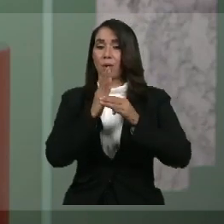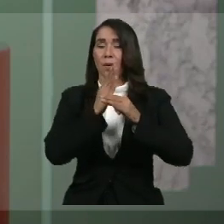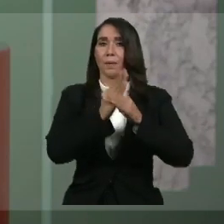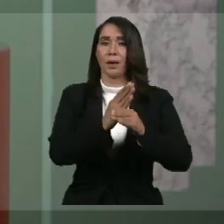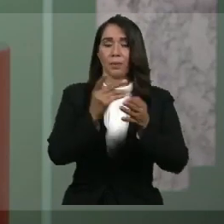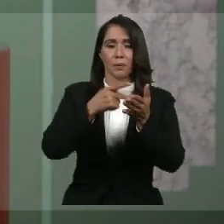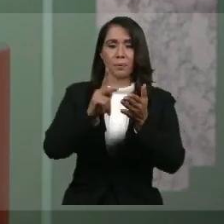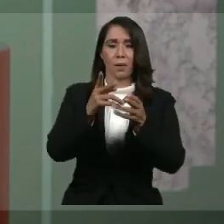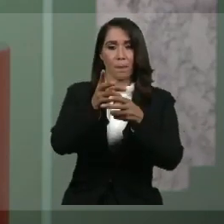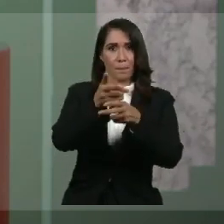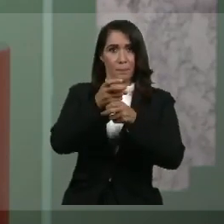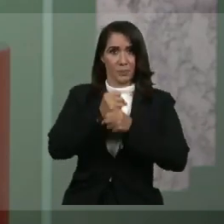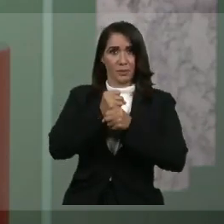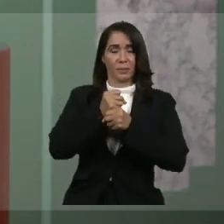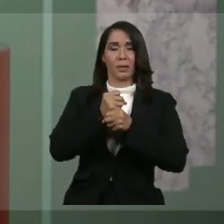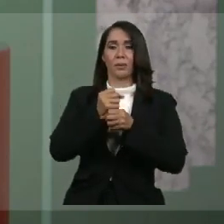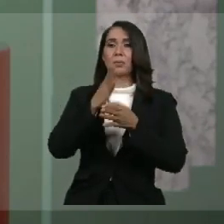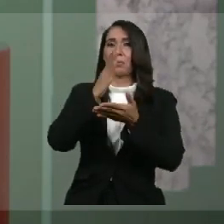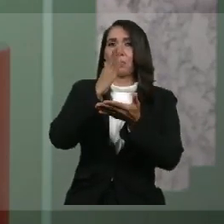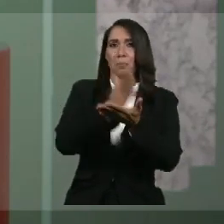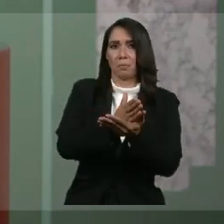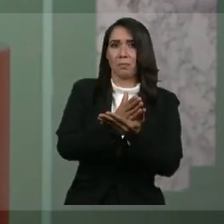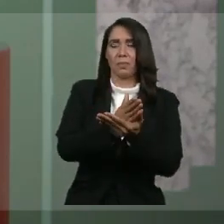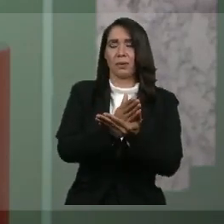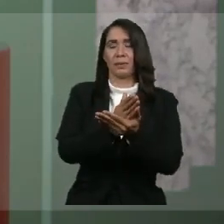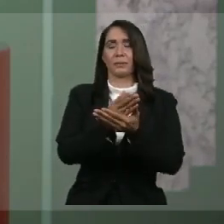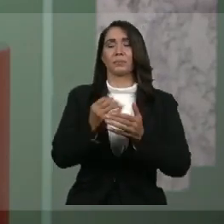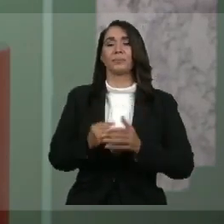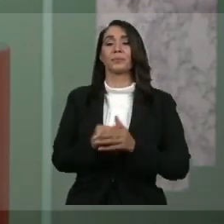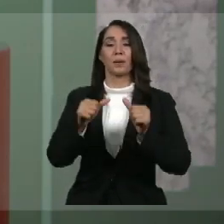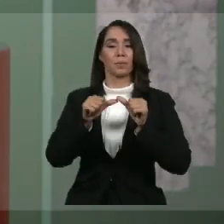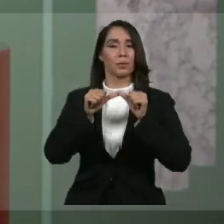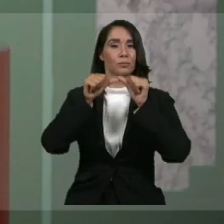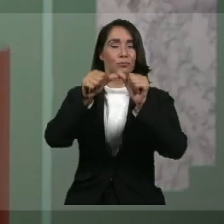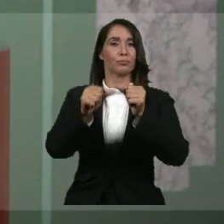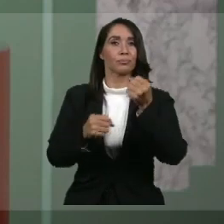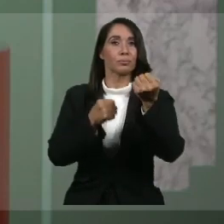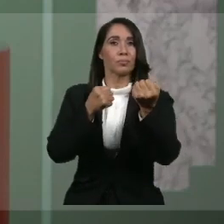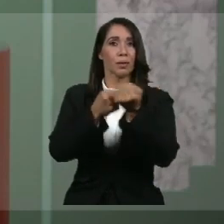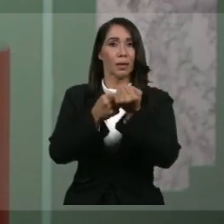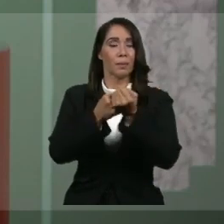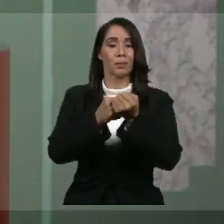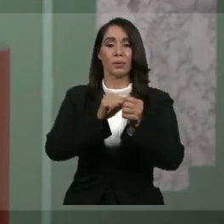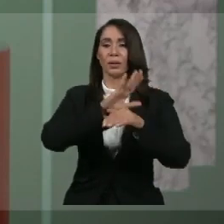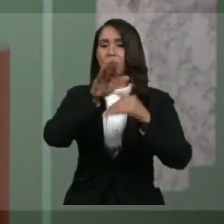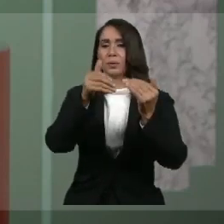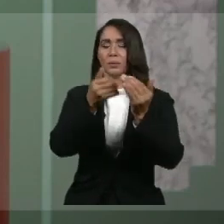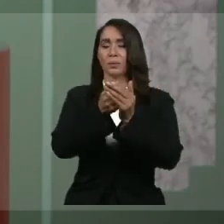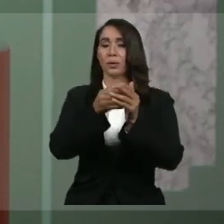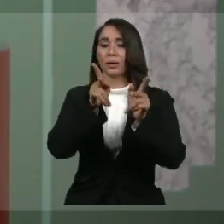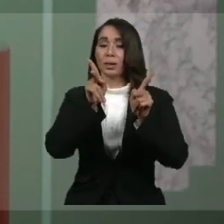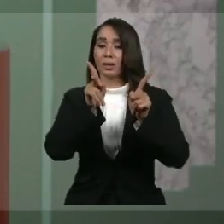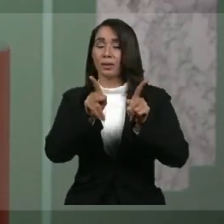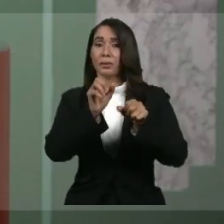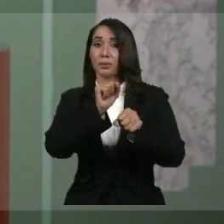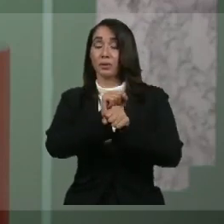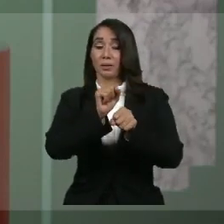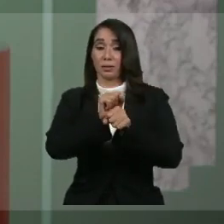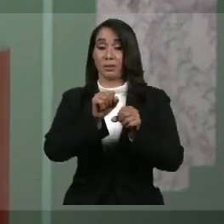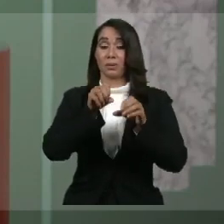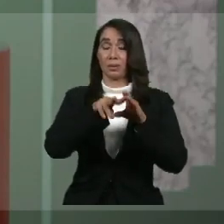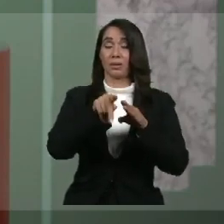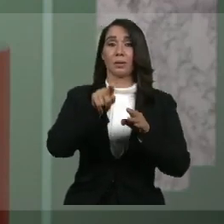préstamo, entre otras muchas medidas. Y vamos a seguir apoyando a nuestros sectores productivos, especialmente